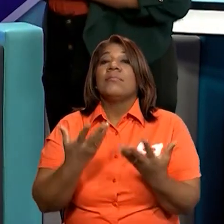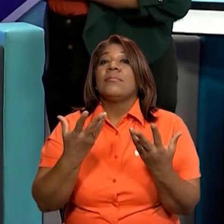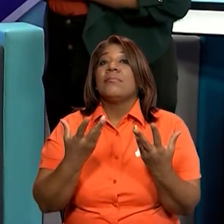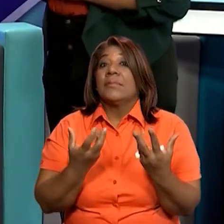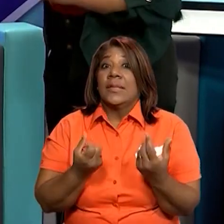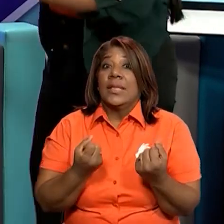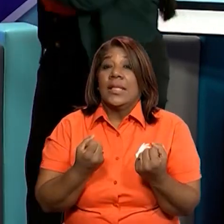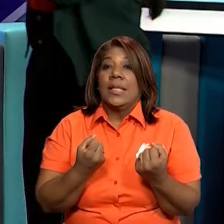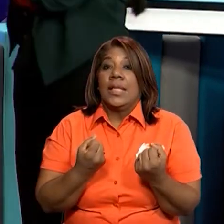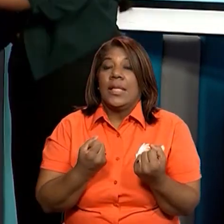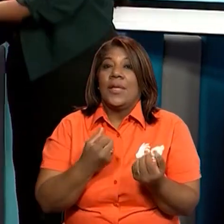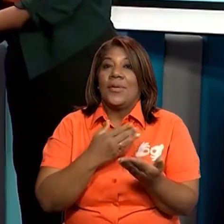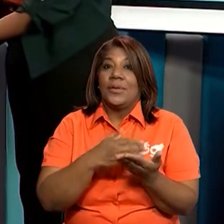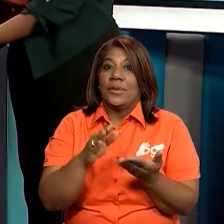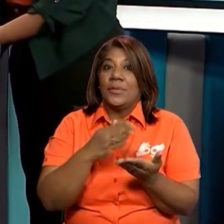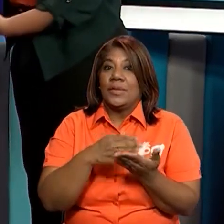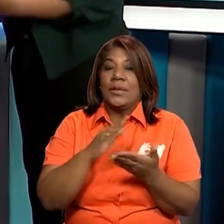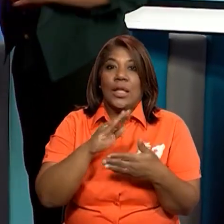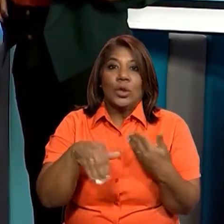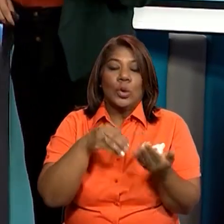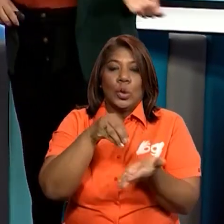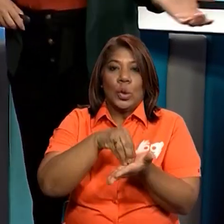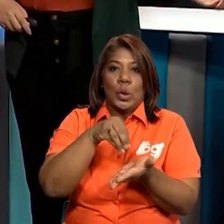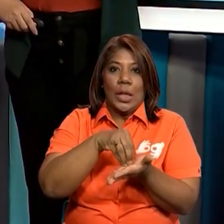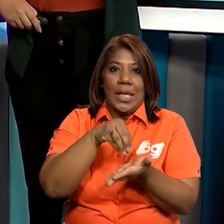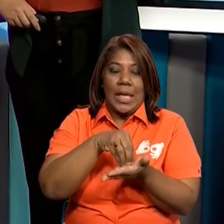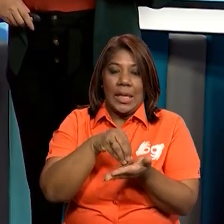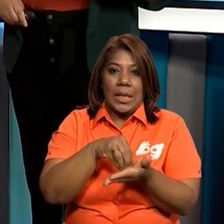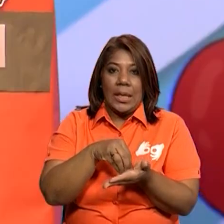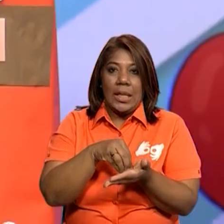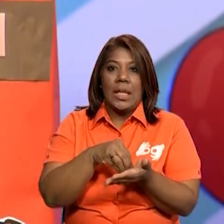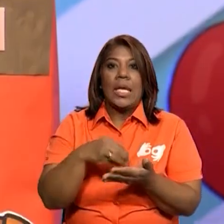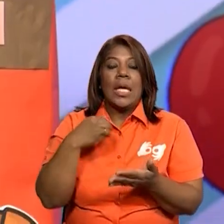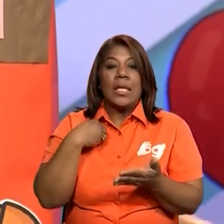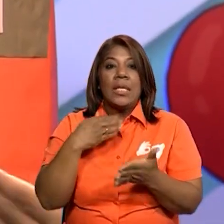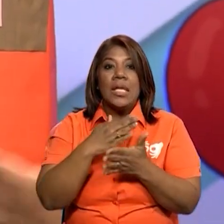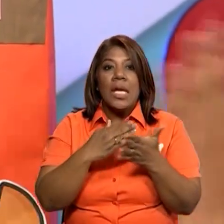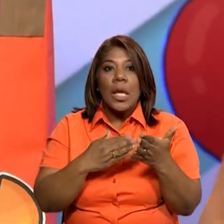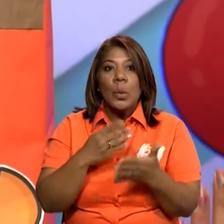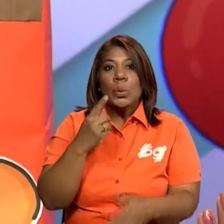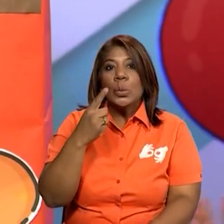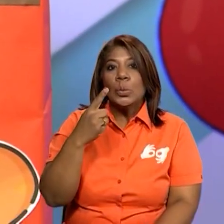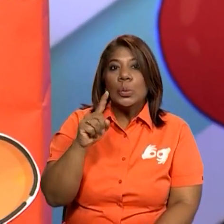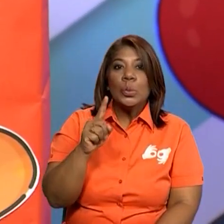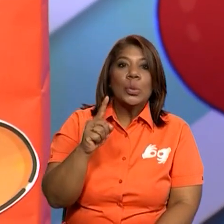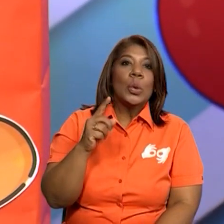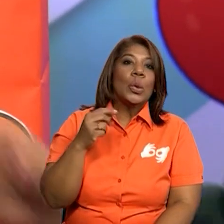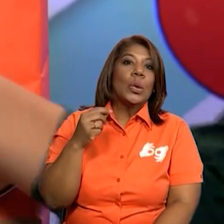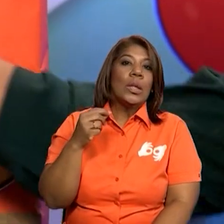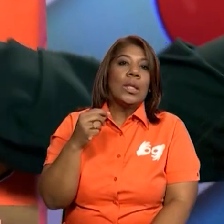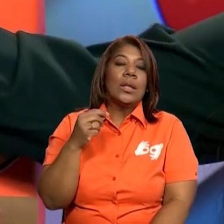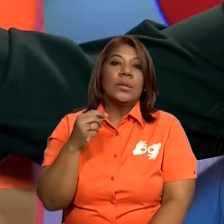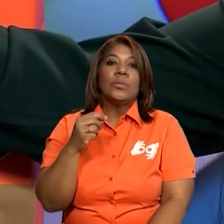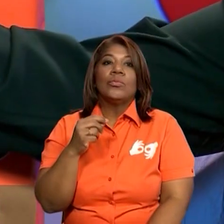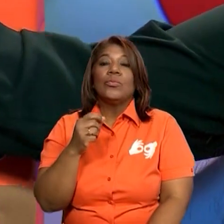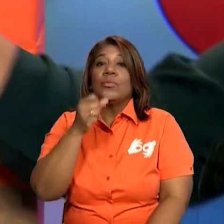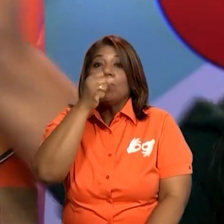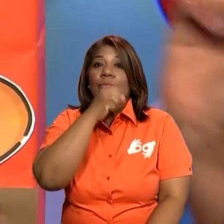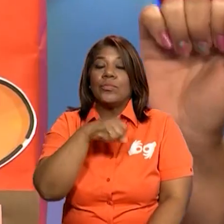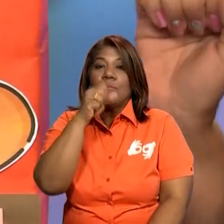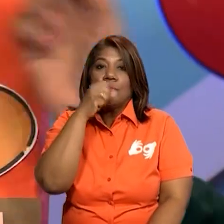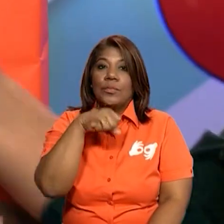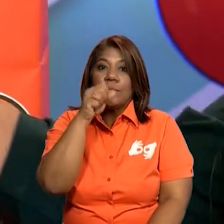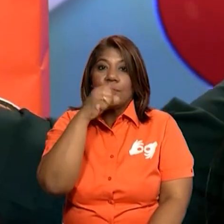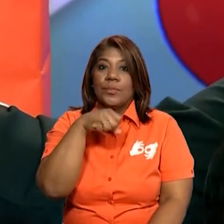vender estos productos que tengo aquí. Les he colocado algunos precios. Tenemos, por ejemplo, el